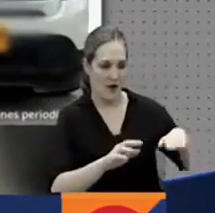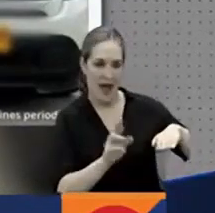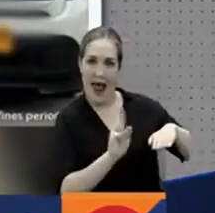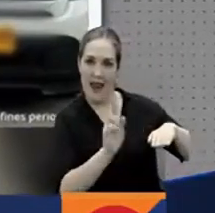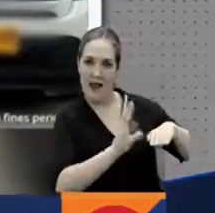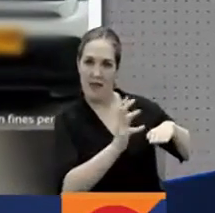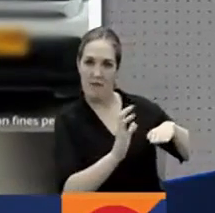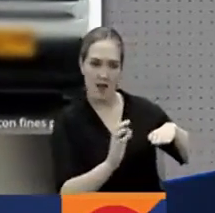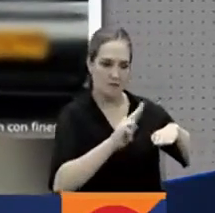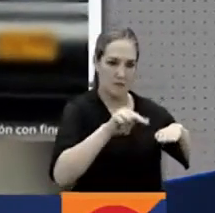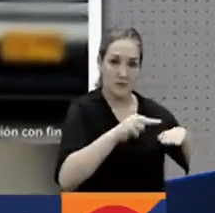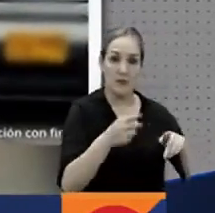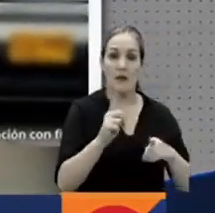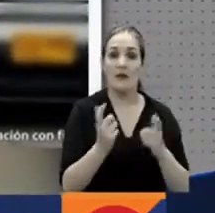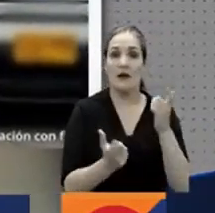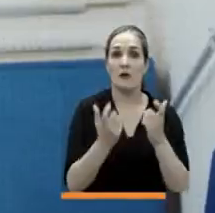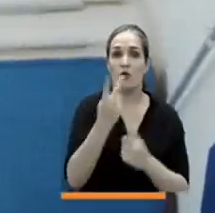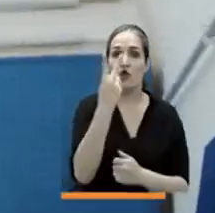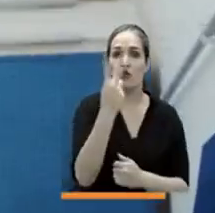vehículo y dos camionetas de alta gama.